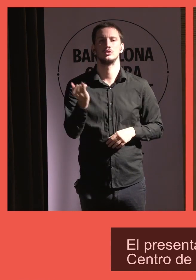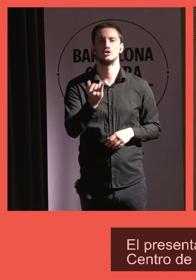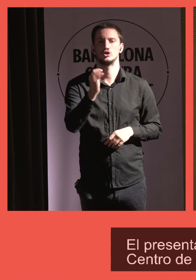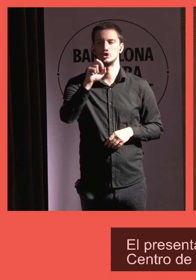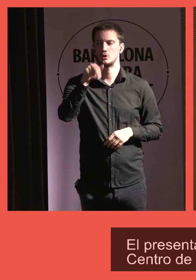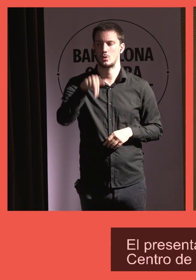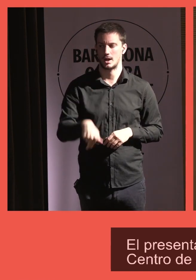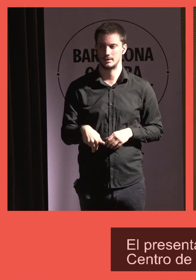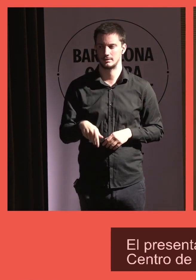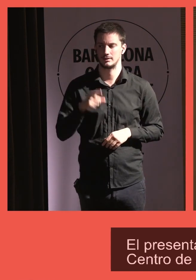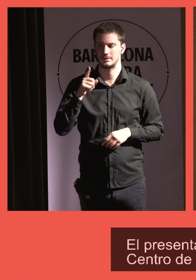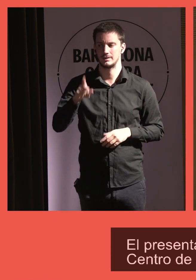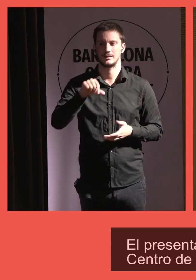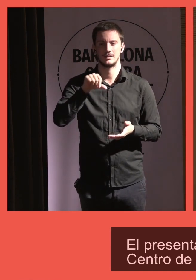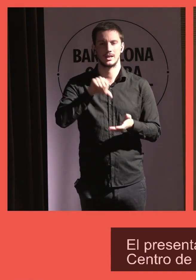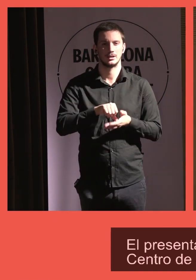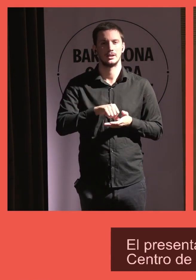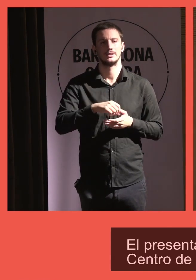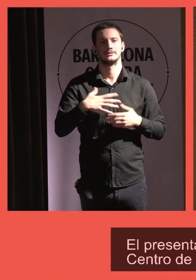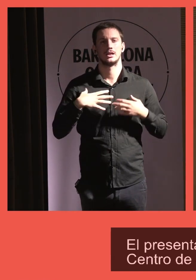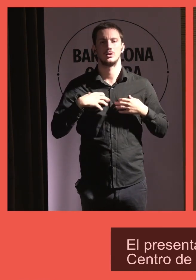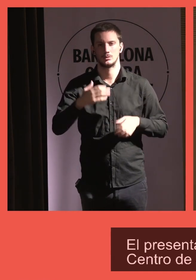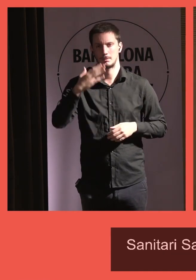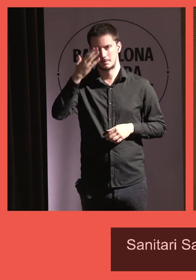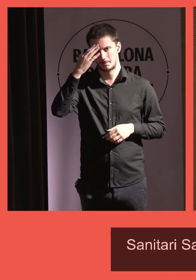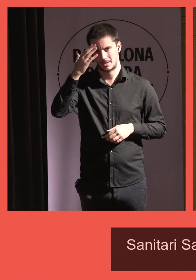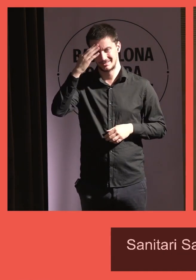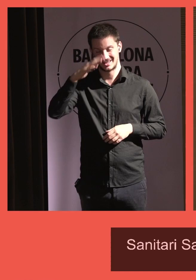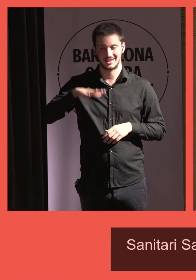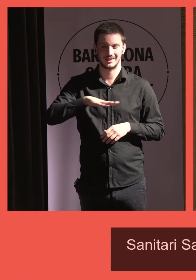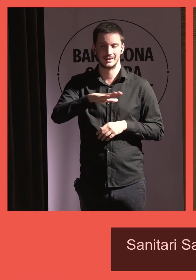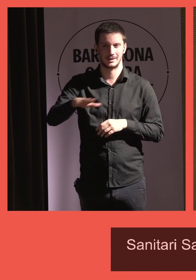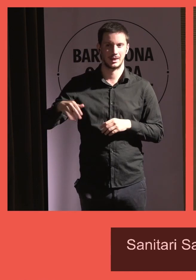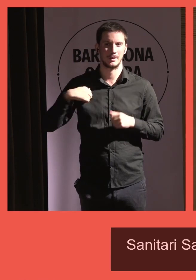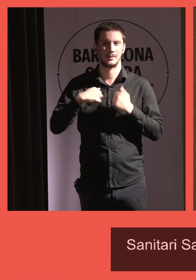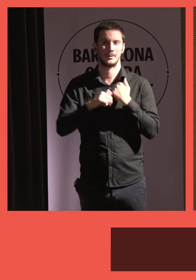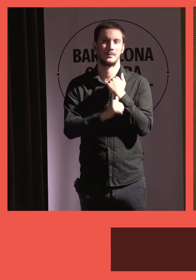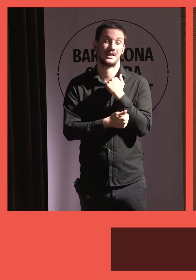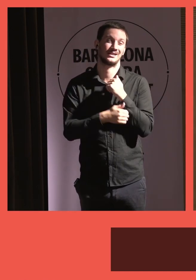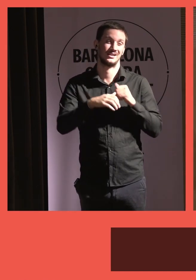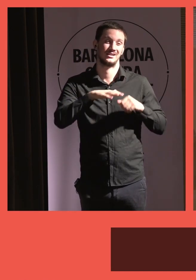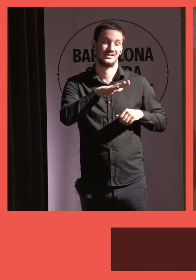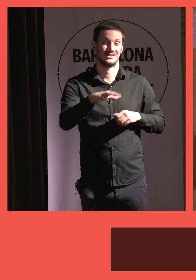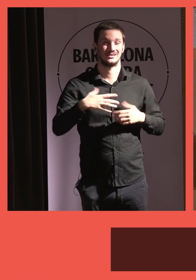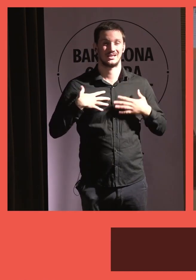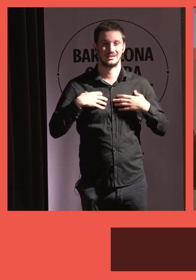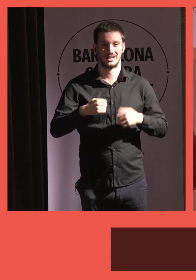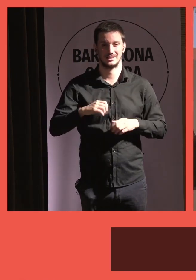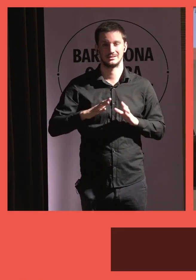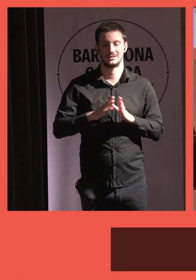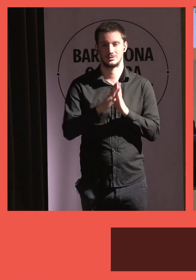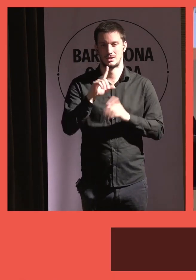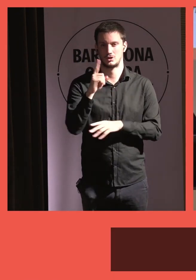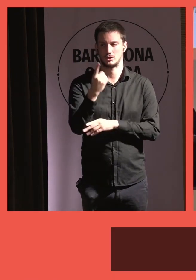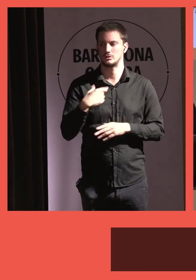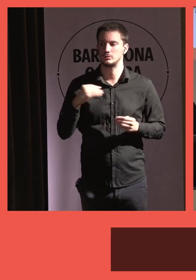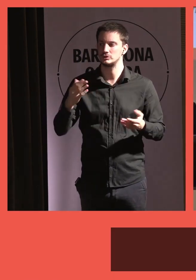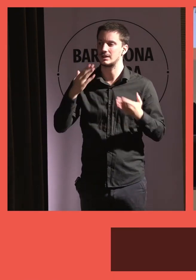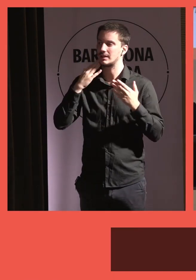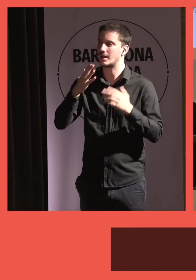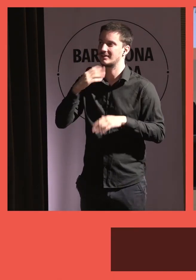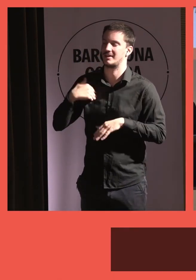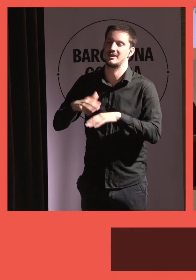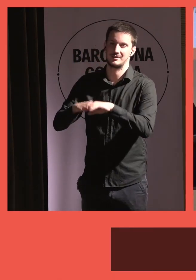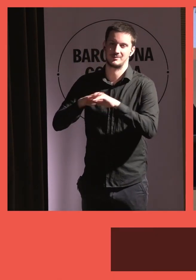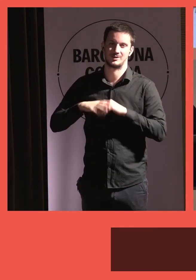Royo del Centre de Salut Mental d'Adults, Parc Sanitari Sant Joan de Déu. Endavant, 10 minuts per tu. Hola, muchas gracias. Gracias